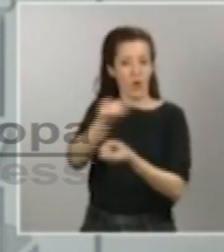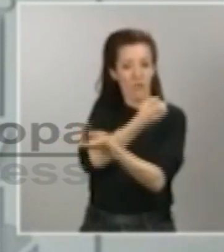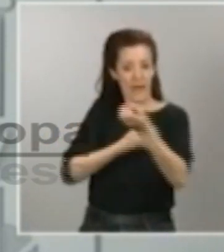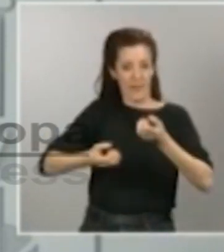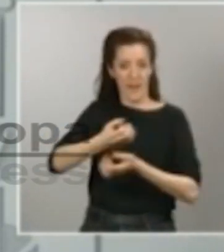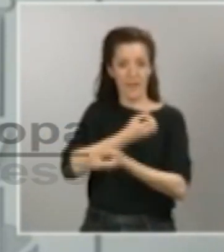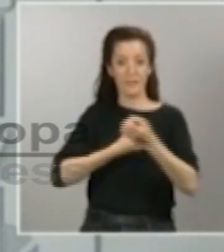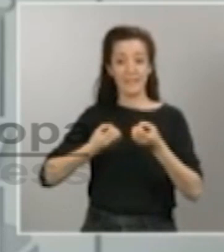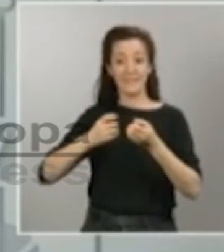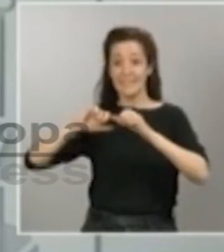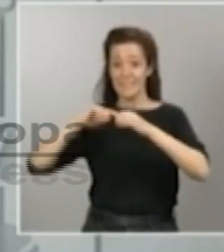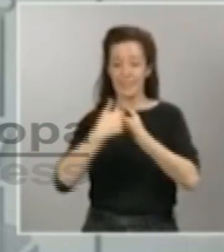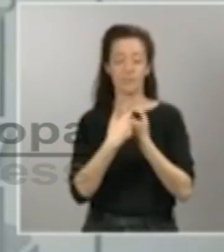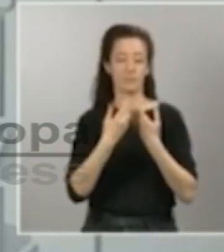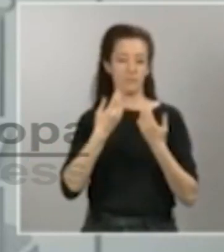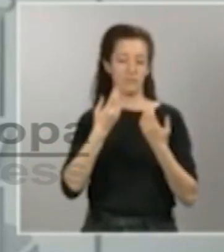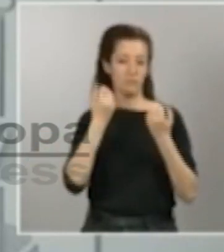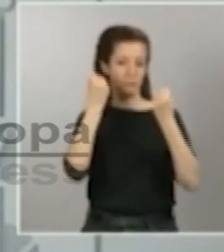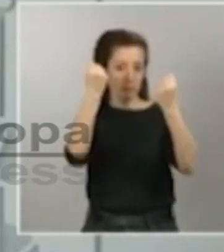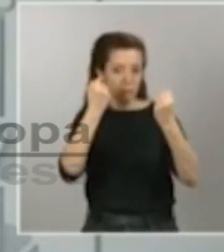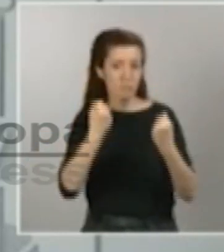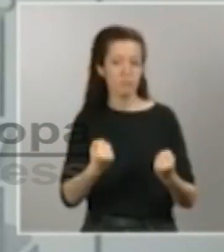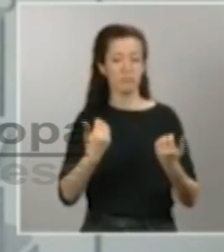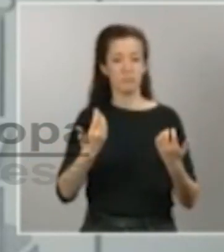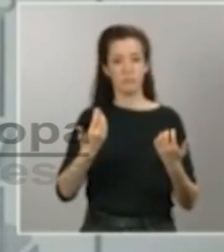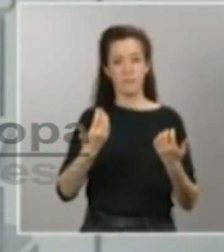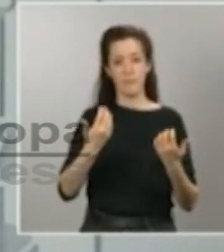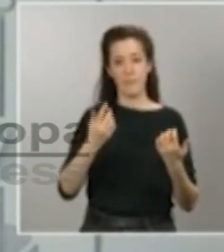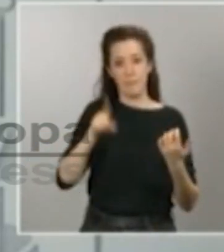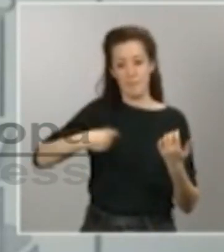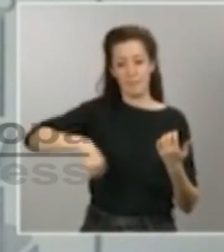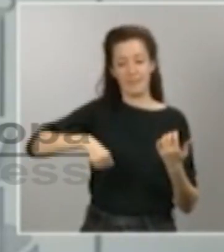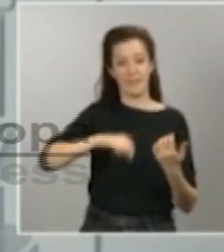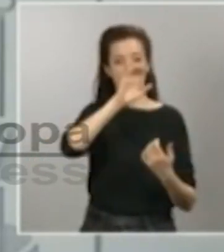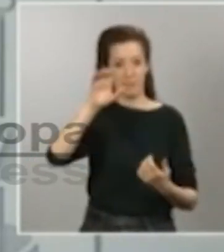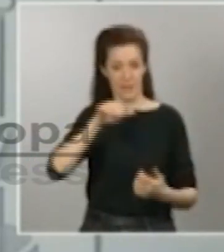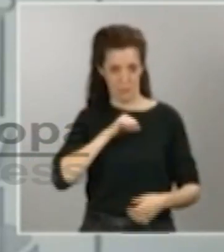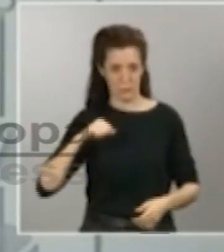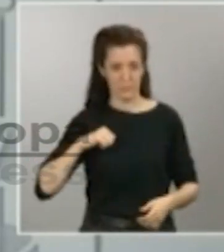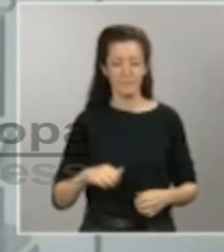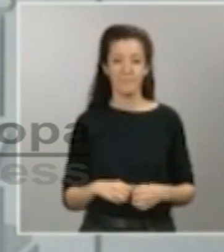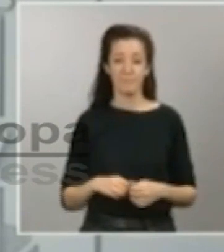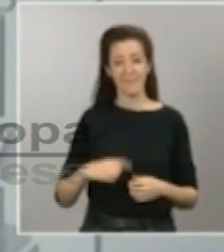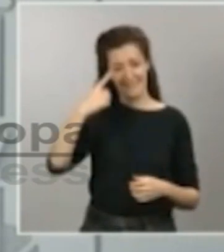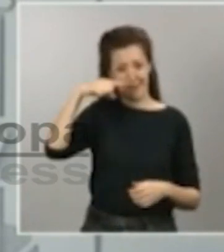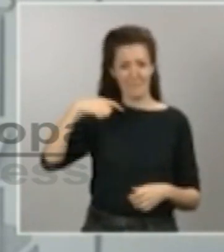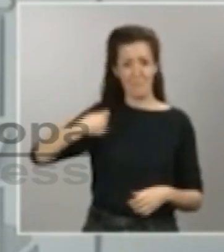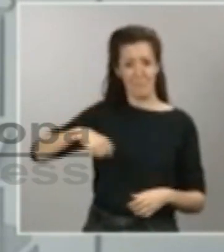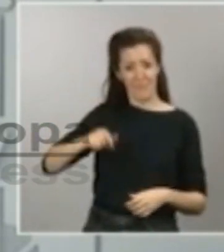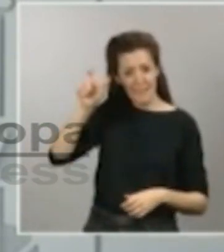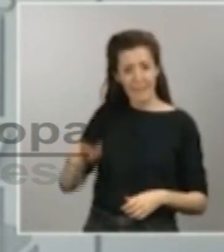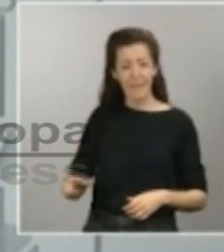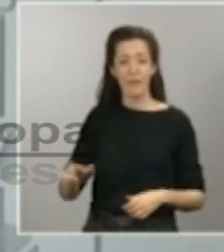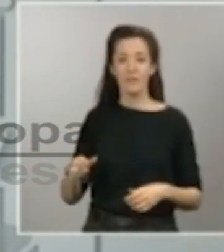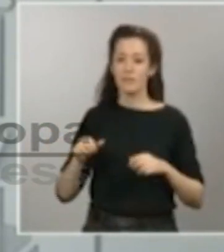los presidentes de las comunidades autónomas. El presidente, como ustedes saben, mantiene contacto semanal con todos los líderes de la oposición y los presidentes